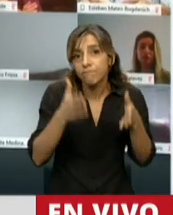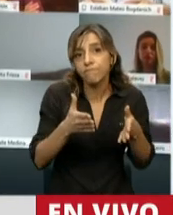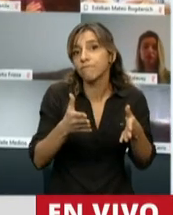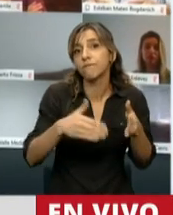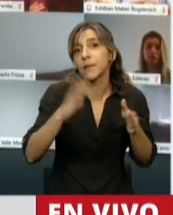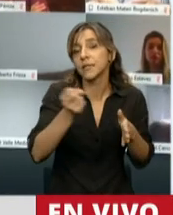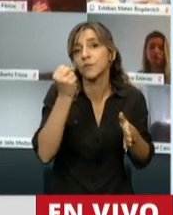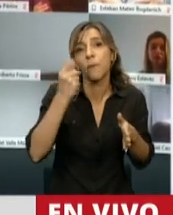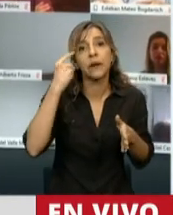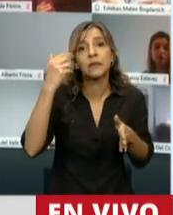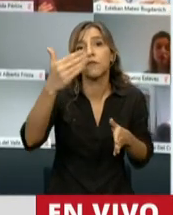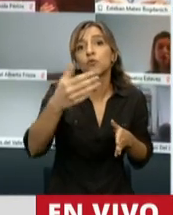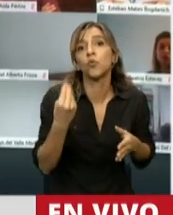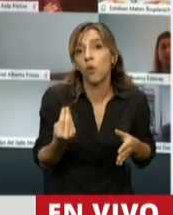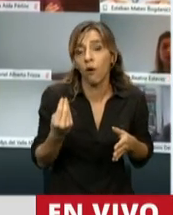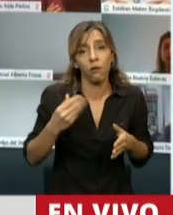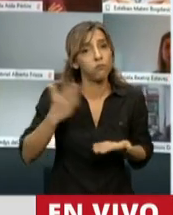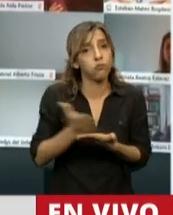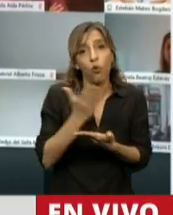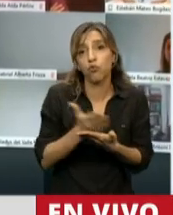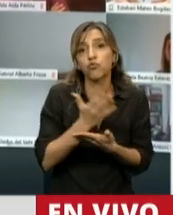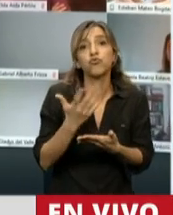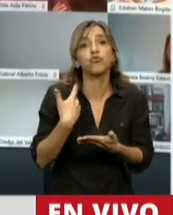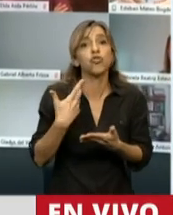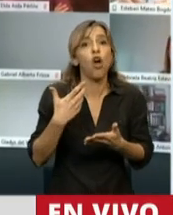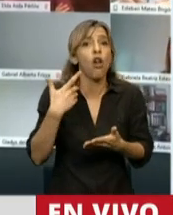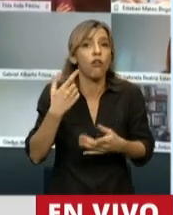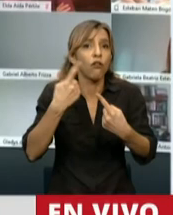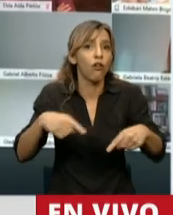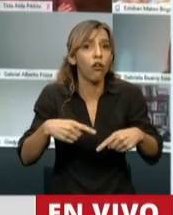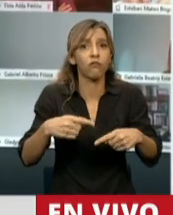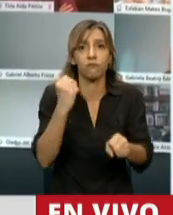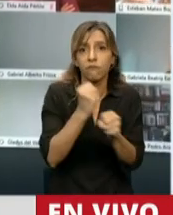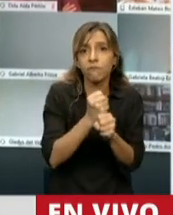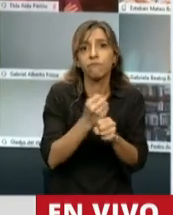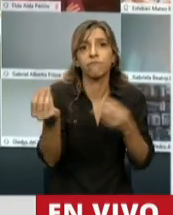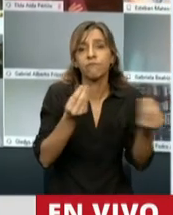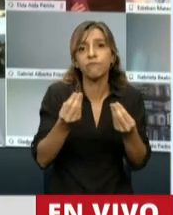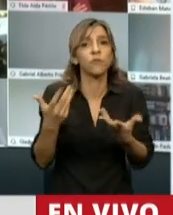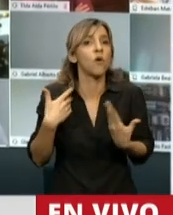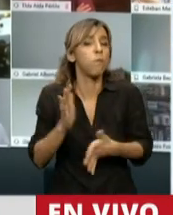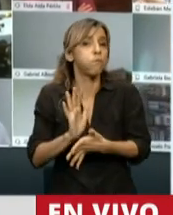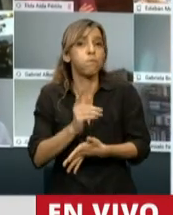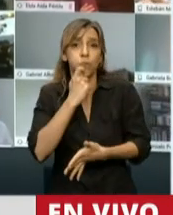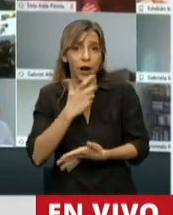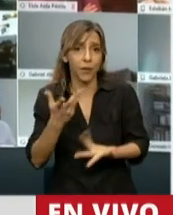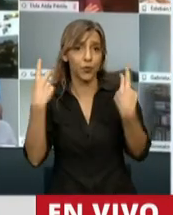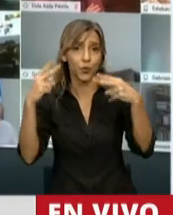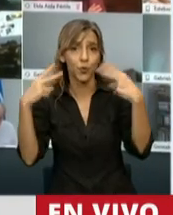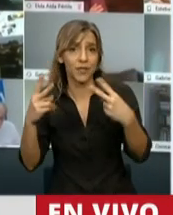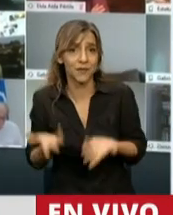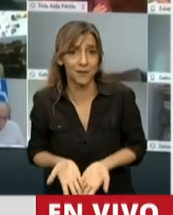productivo que es muy importante en el país, el turismo, y generar de esa manera empleo. O sea, tener una